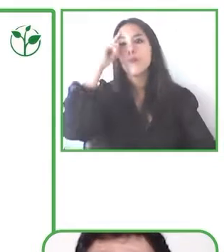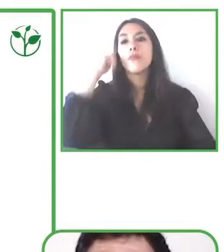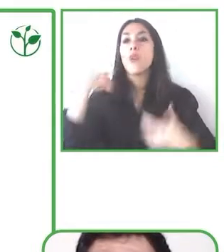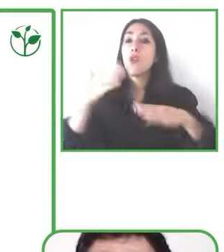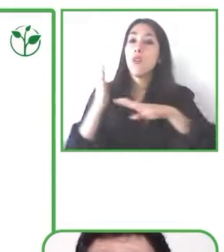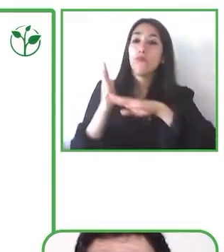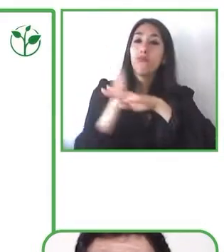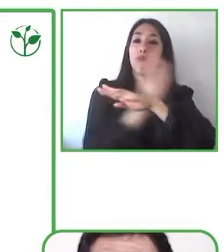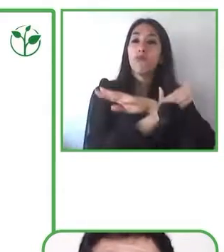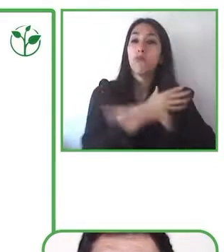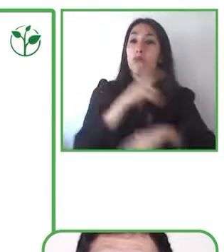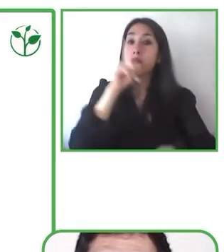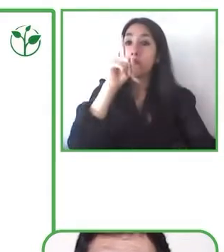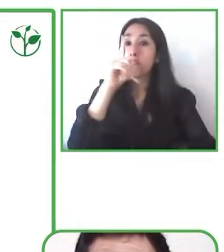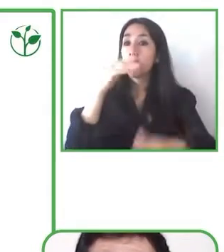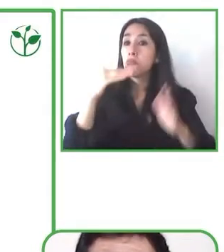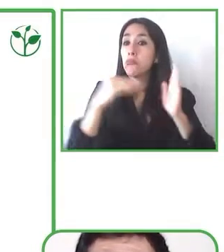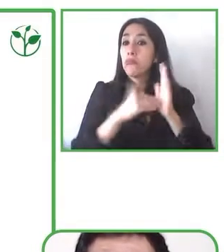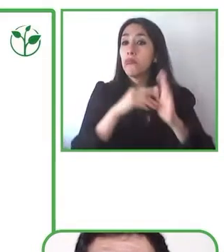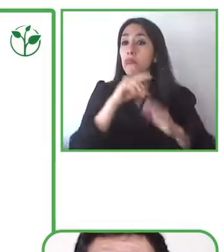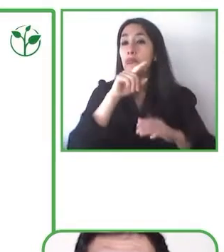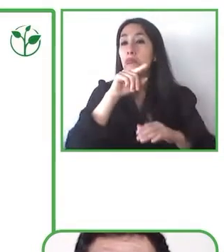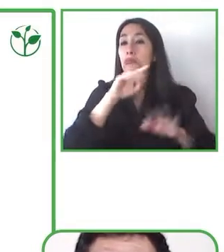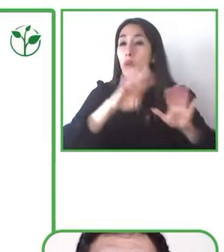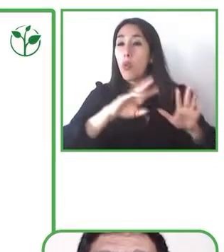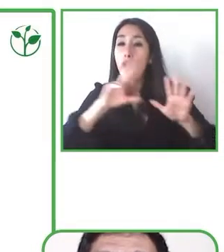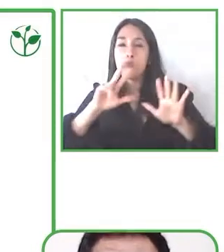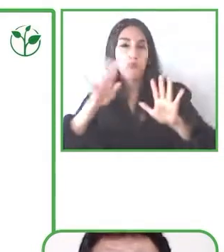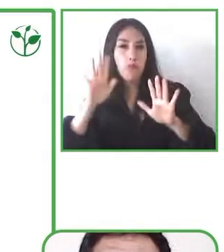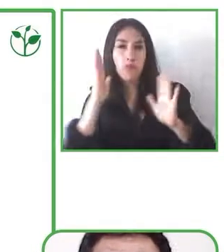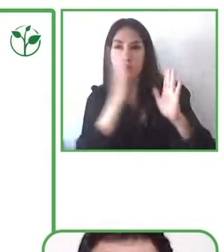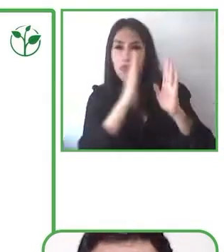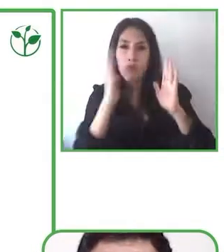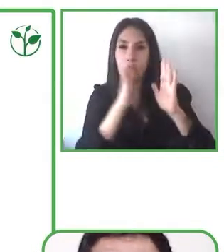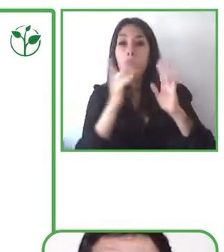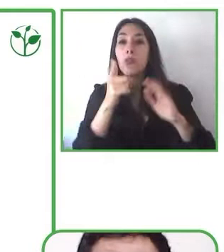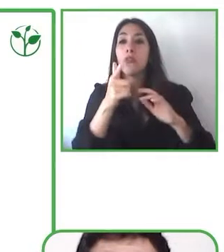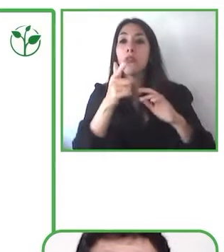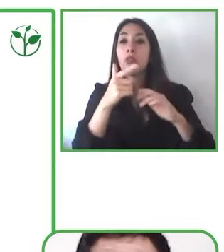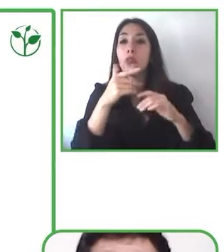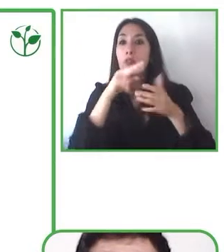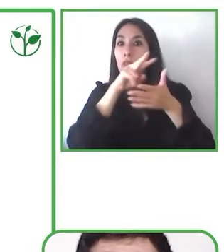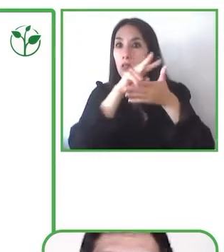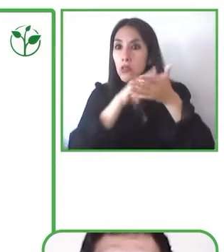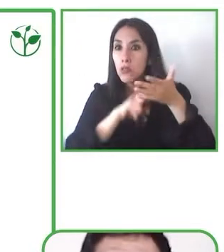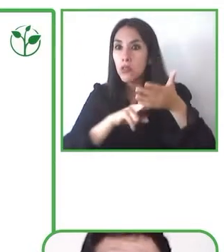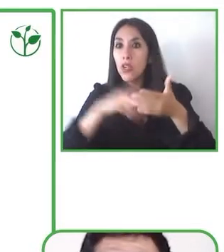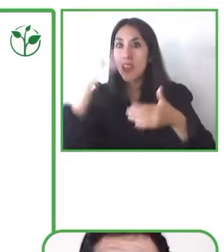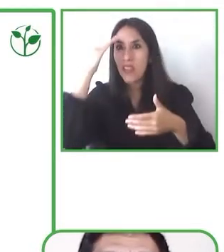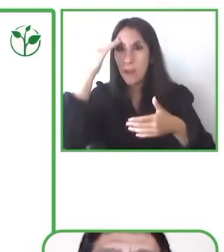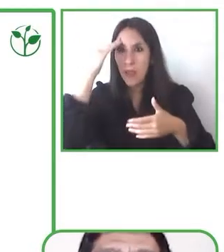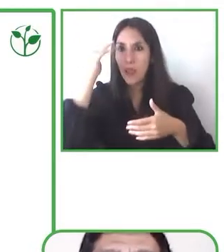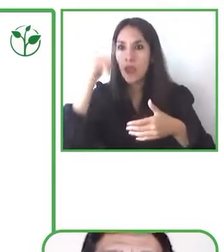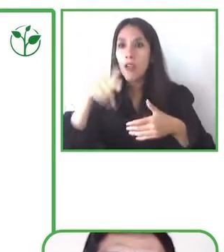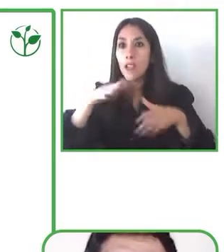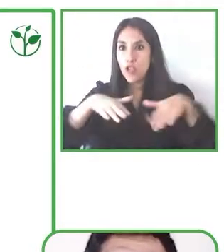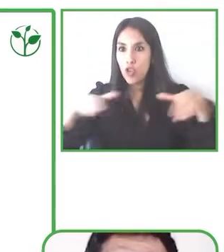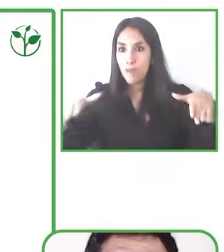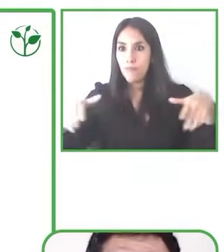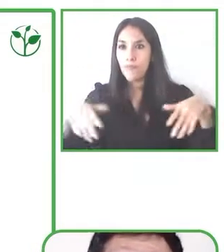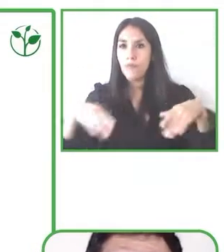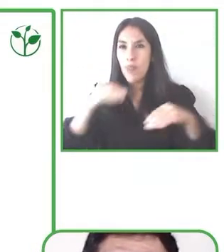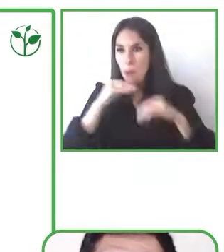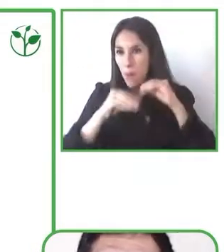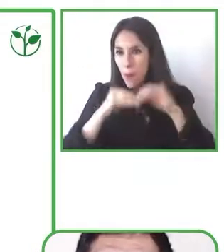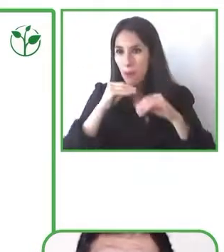eventualmente el problema de la lectura en niños con síndrome de Down era precisamente el importante compromiso en la conciencia fonológica. De